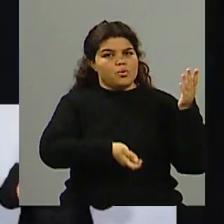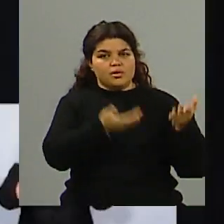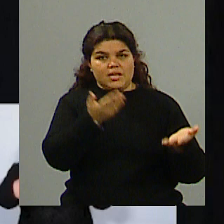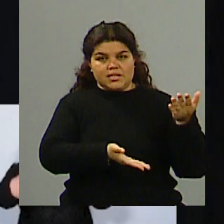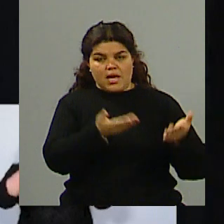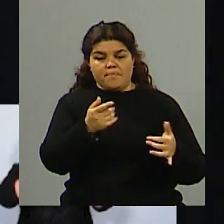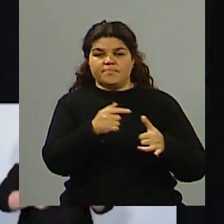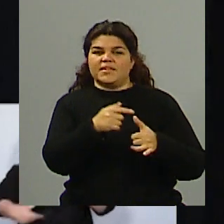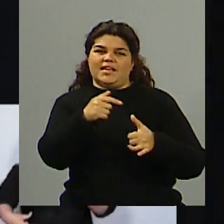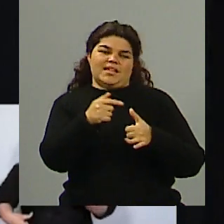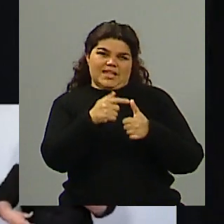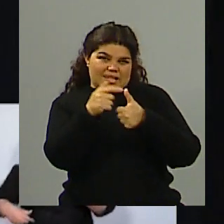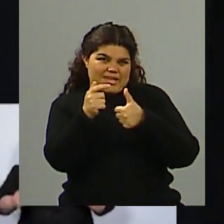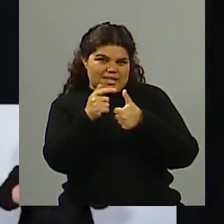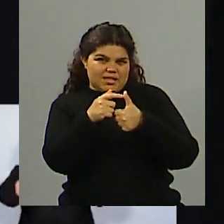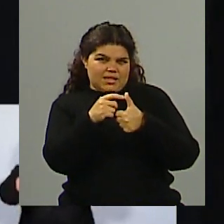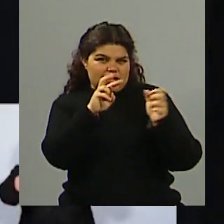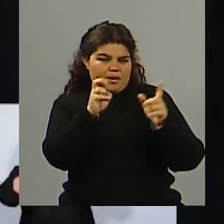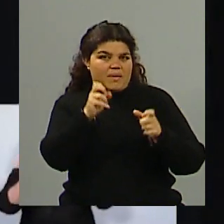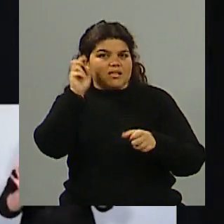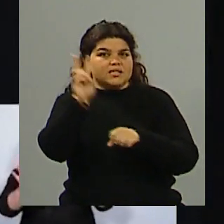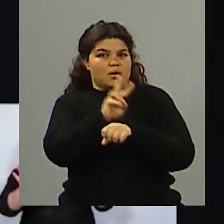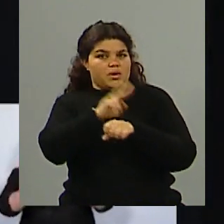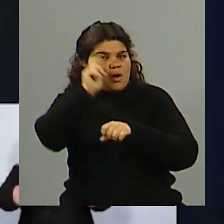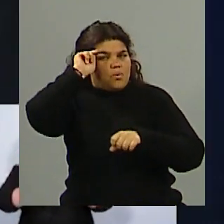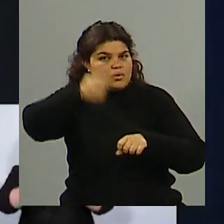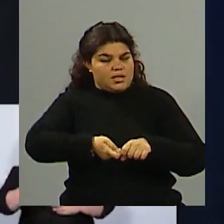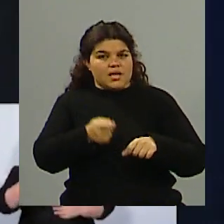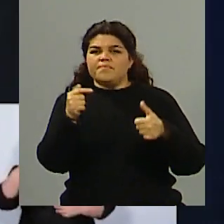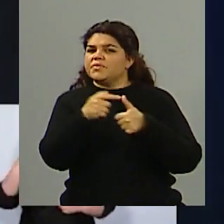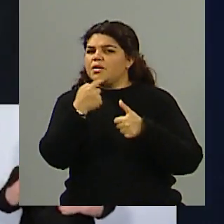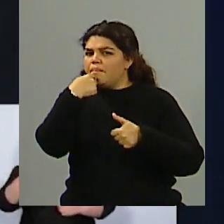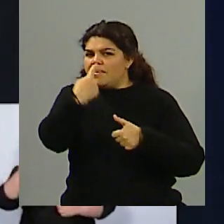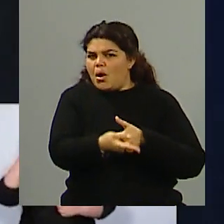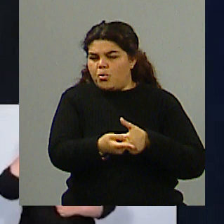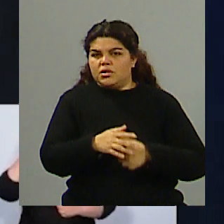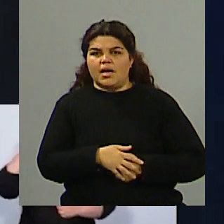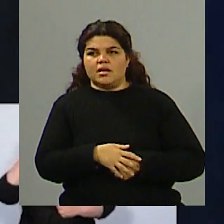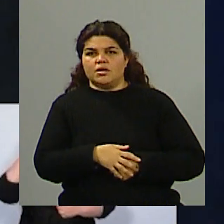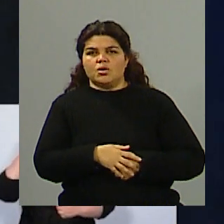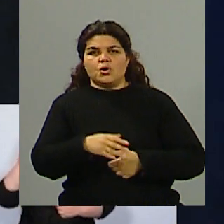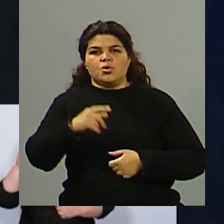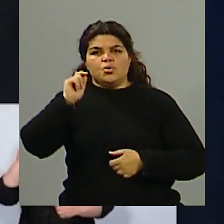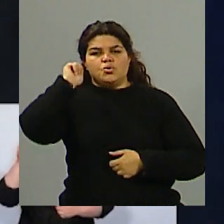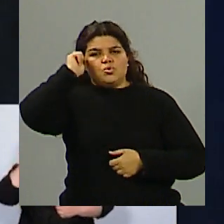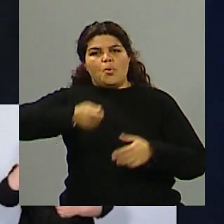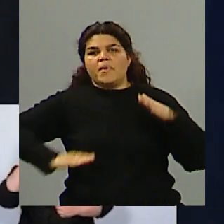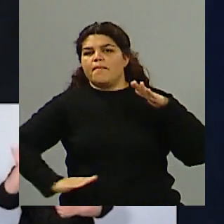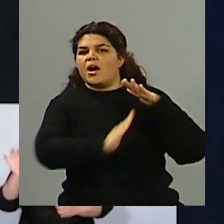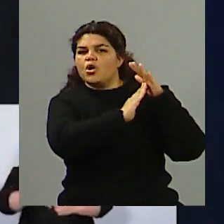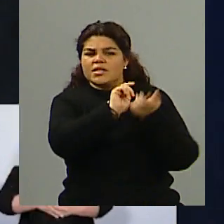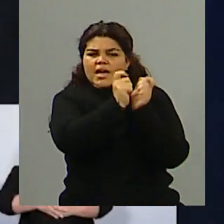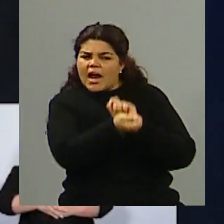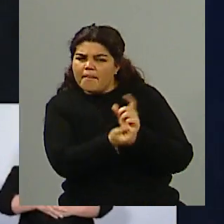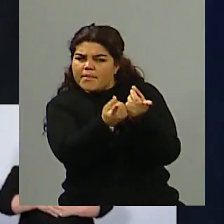una de las preguntas en esta temática fue la Suprema Corte necesita cambios, ¿sí? Fue una de las tantas temáticas.